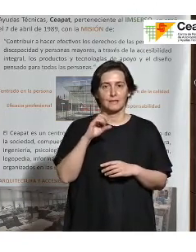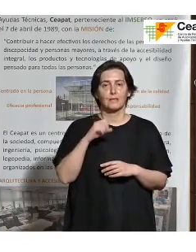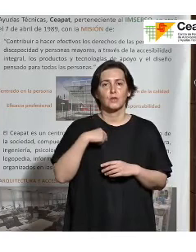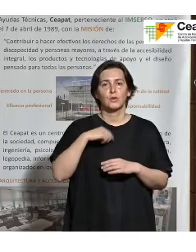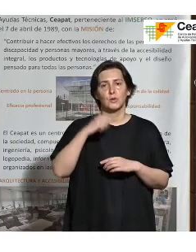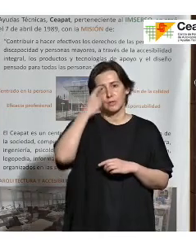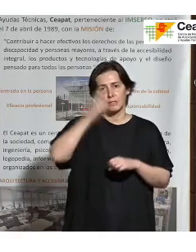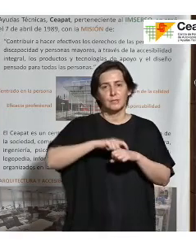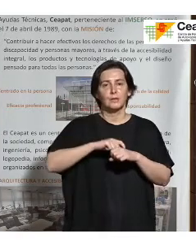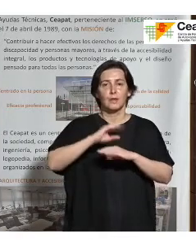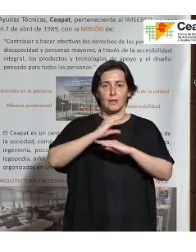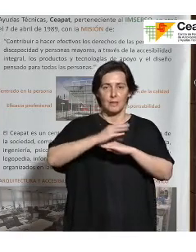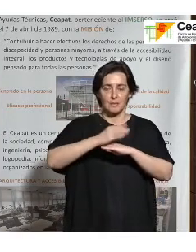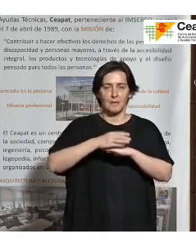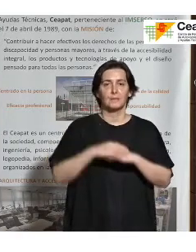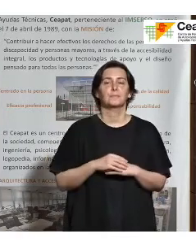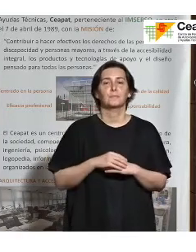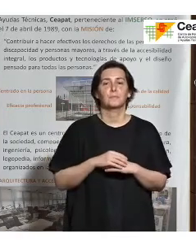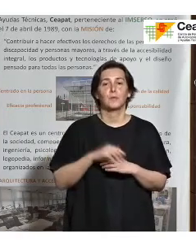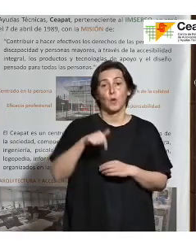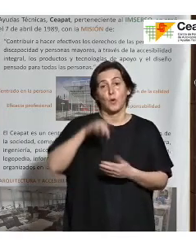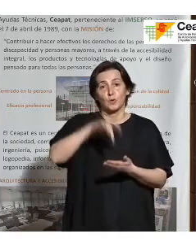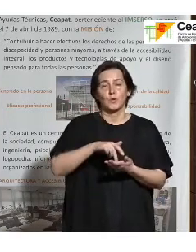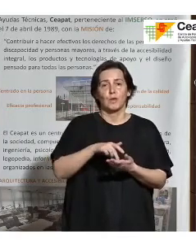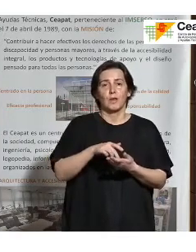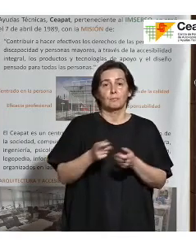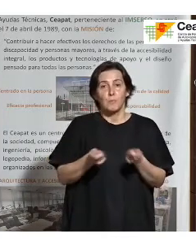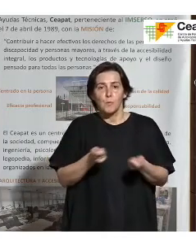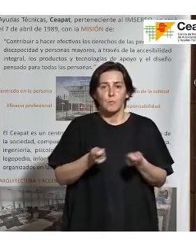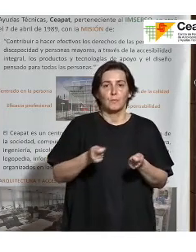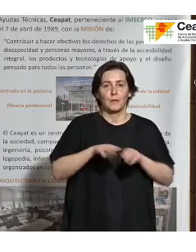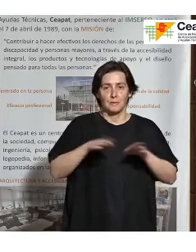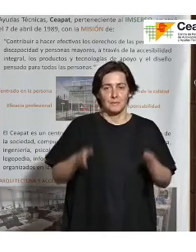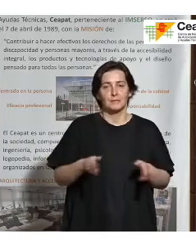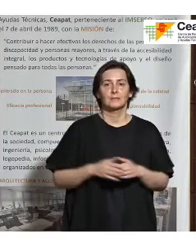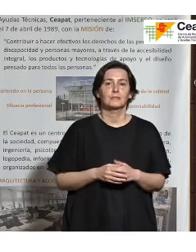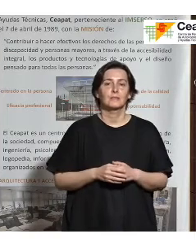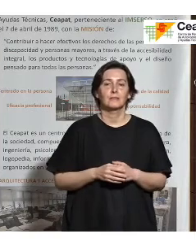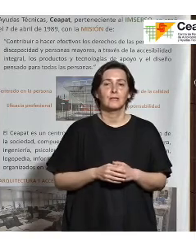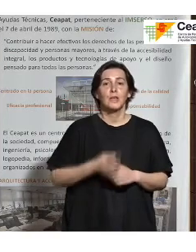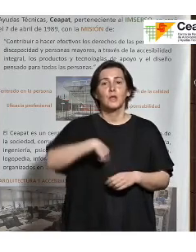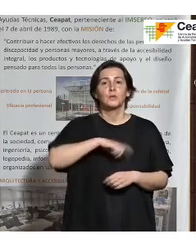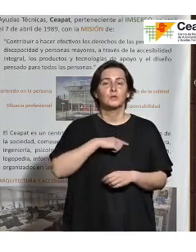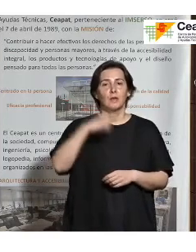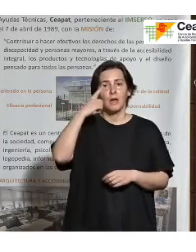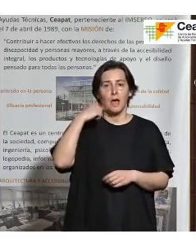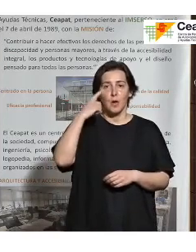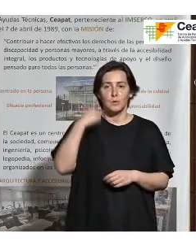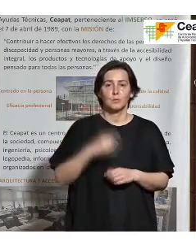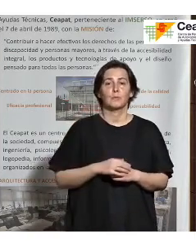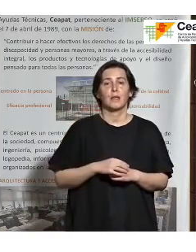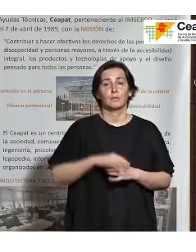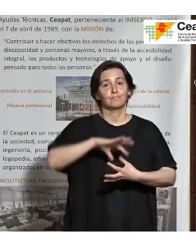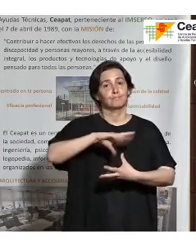y me toca moderar esta mesa. Estamos acostumbrados a recibir malas